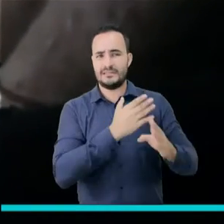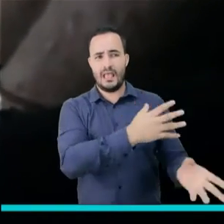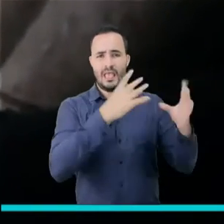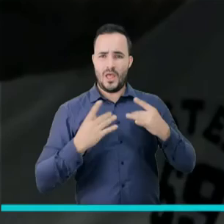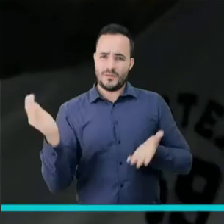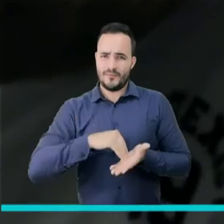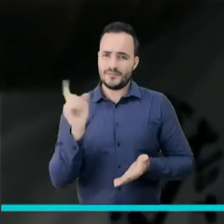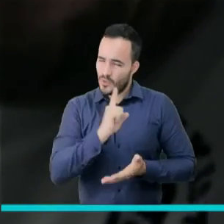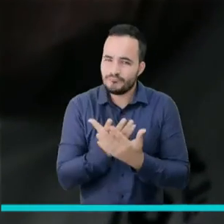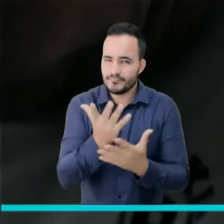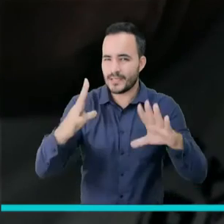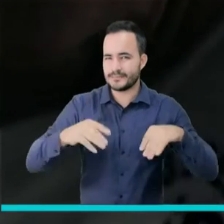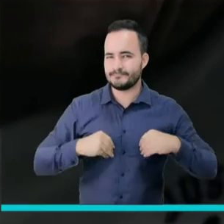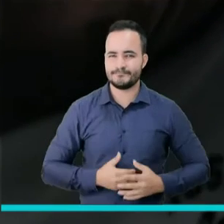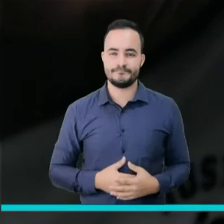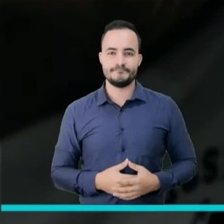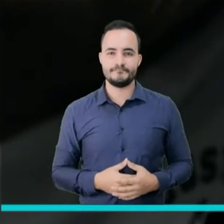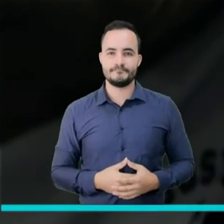prevenga contagiarse de nuevo.